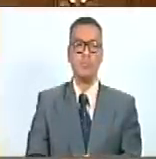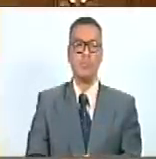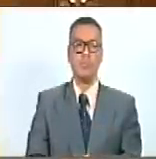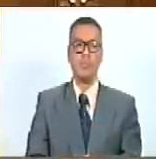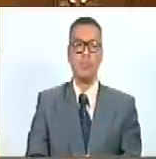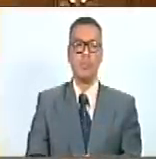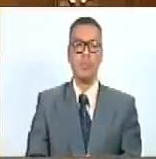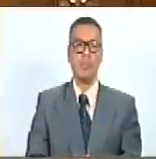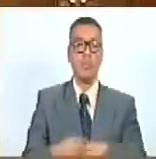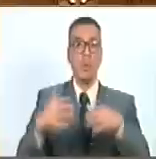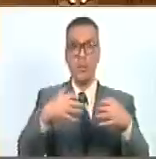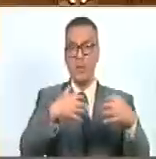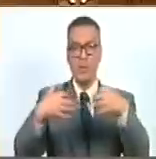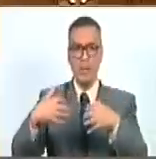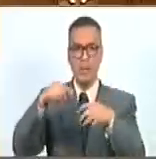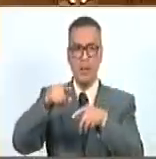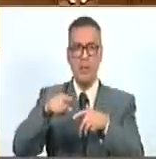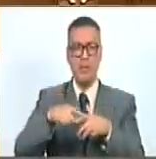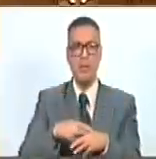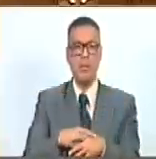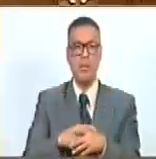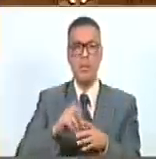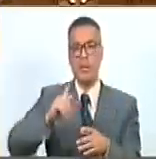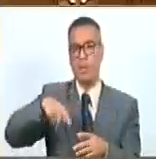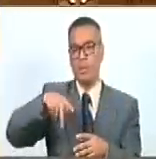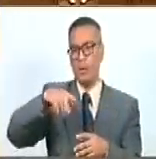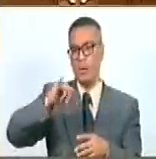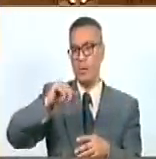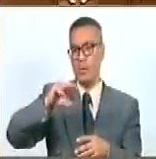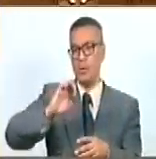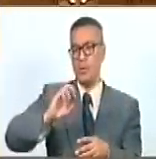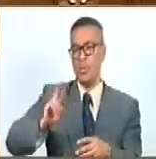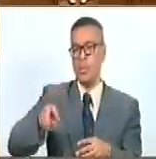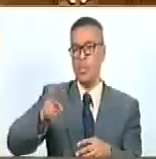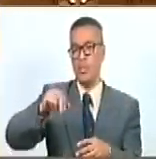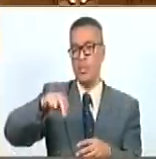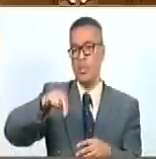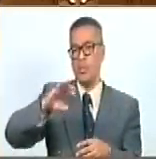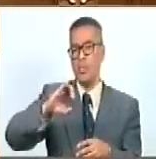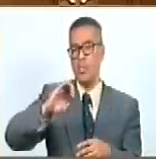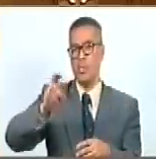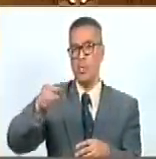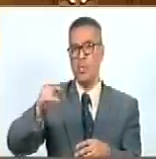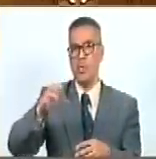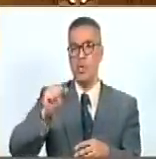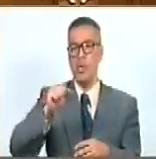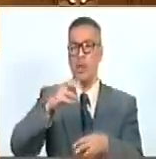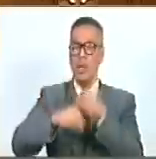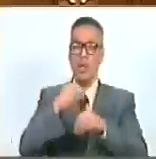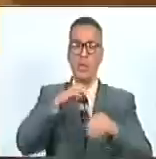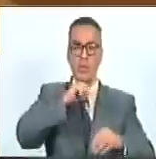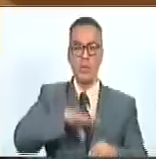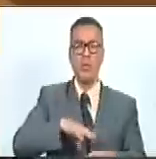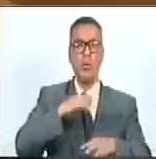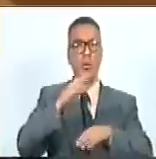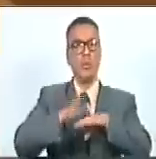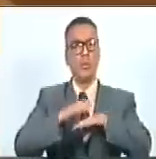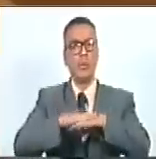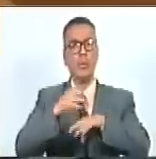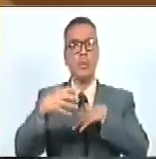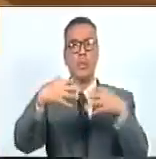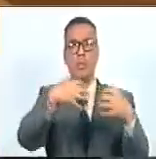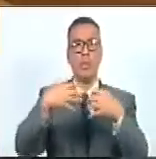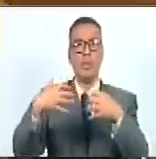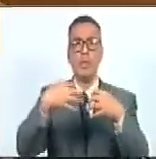La batalla de Pichincha fue un hecho histórico que ocurrió en el contexto de la